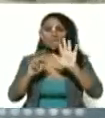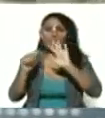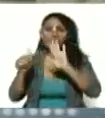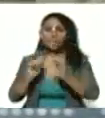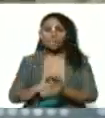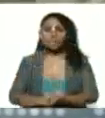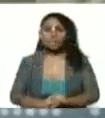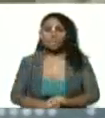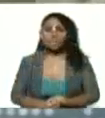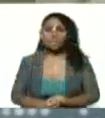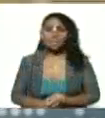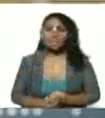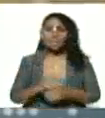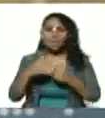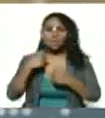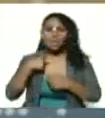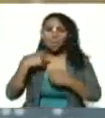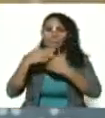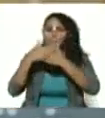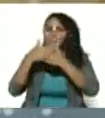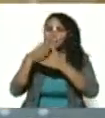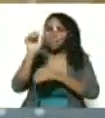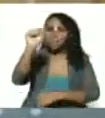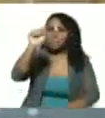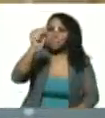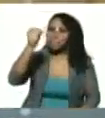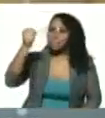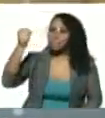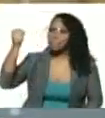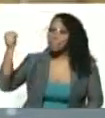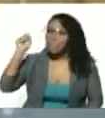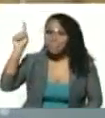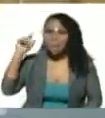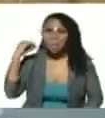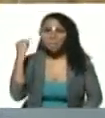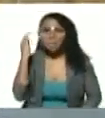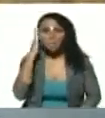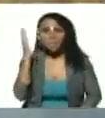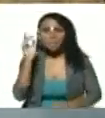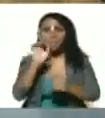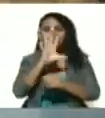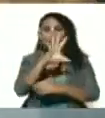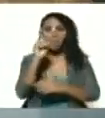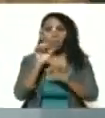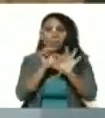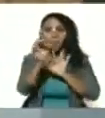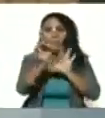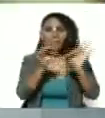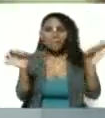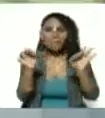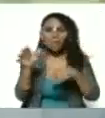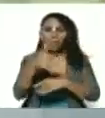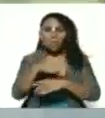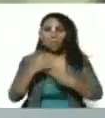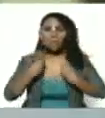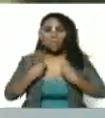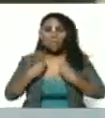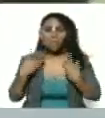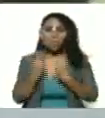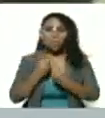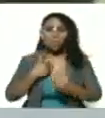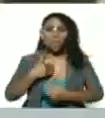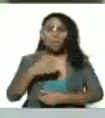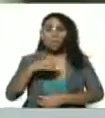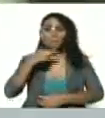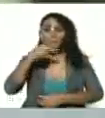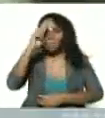cuando abrí la puerta de la casa allí, en el apartamentico de 50 metros cuadrados, donde vivimos con mi papá y mi